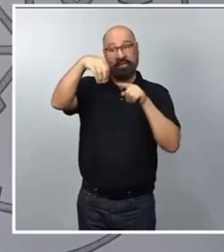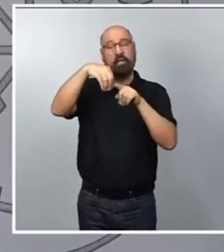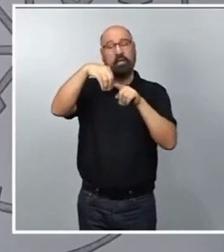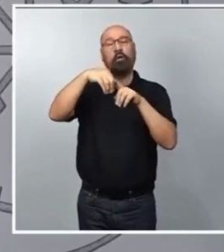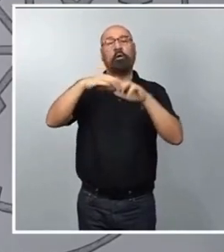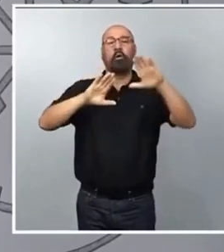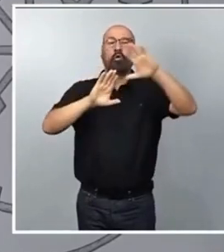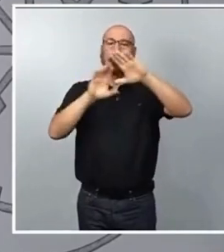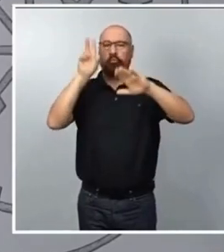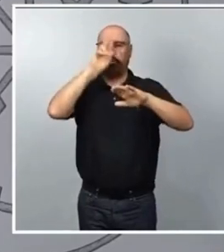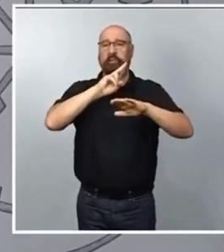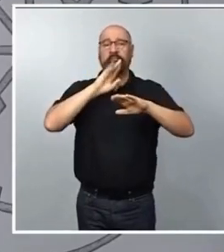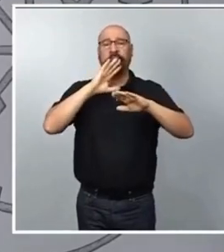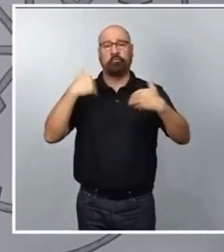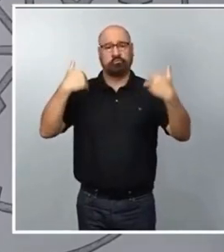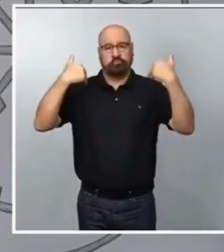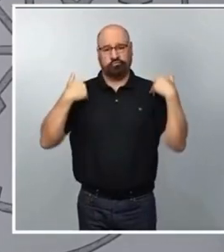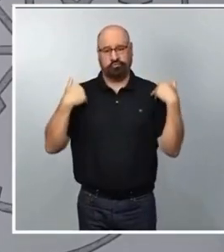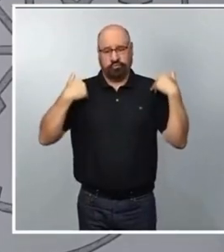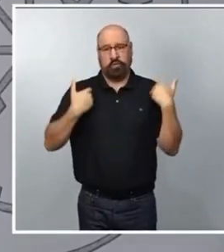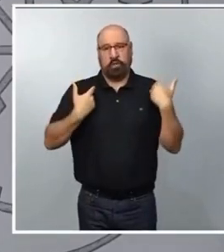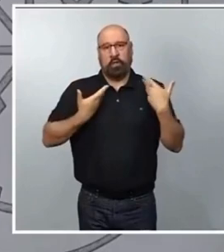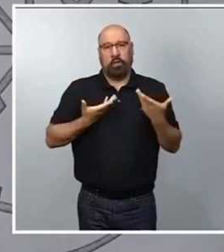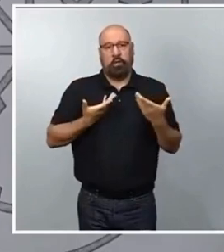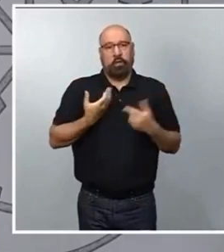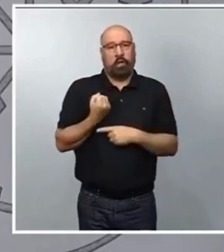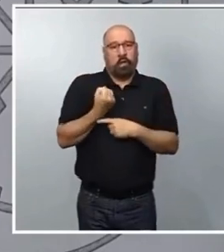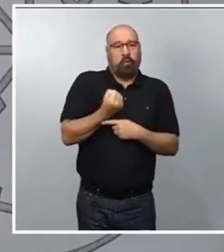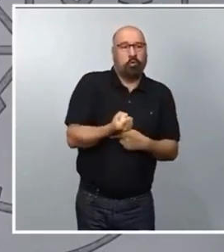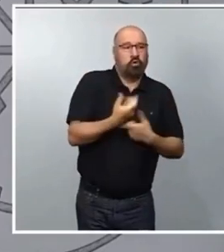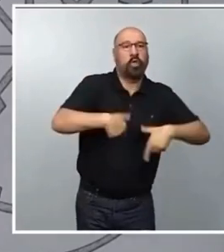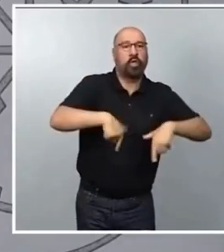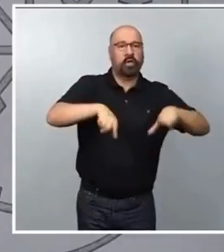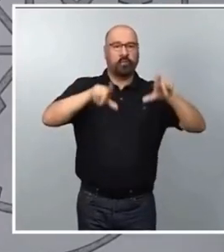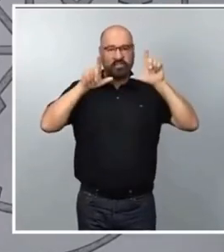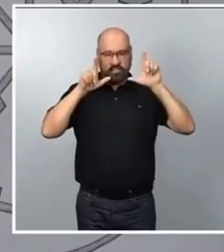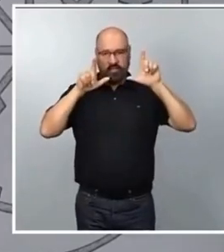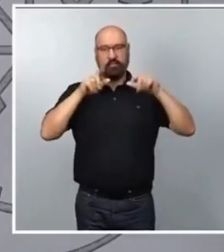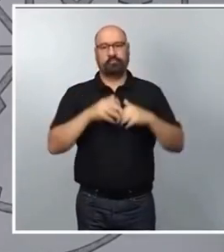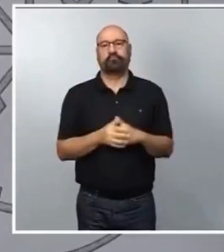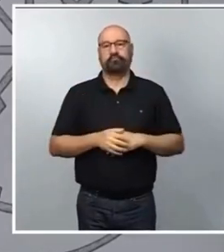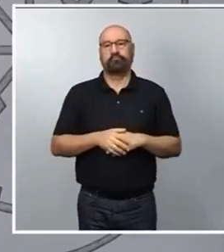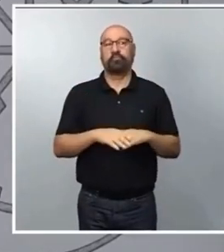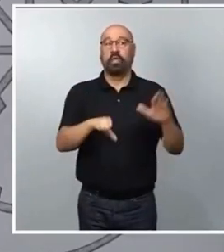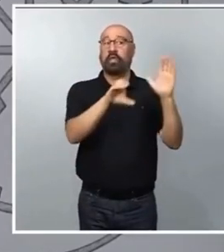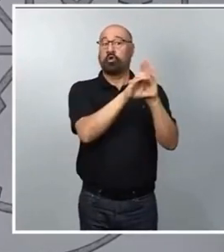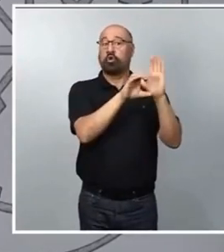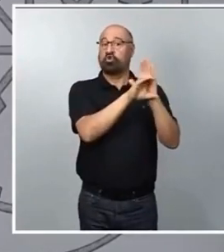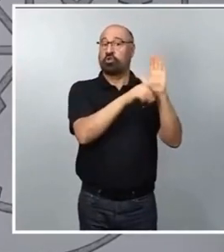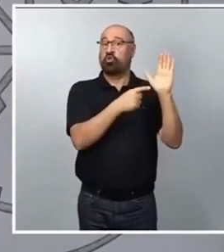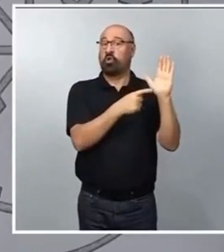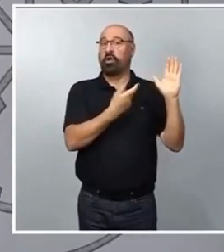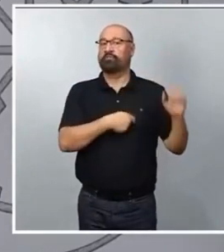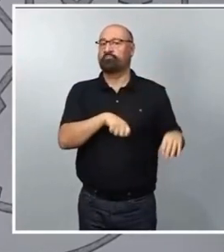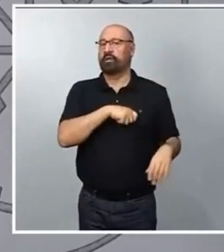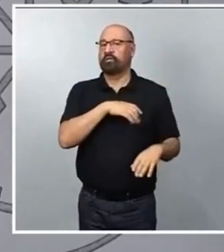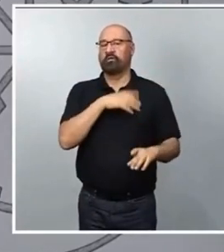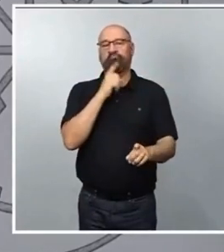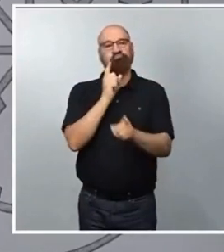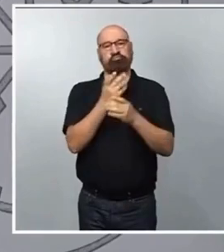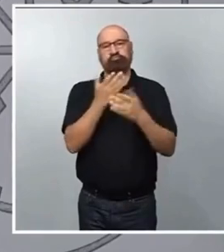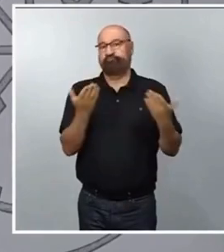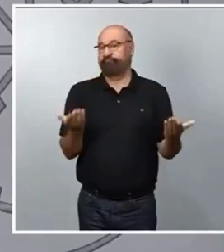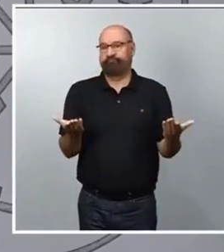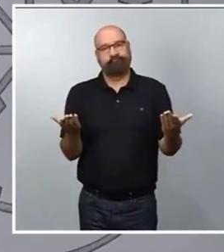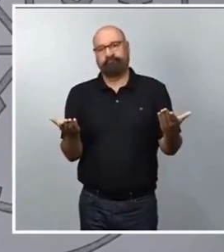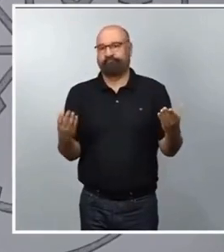medidas de apoyo e irrepresentatividad sobre esta agencia que pone en marcha. Las vulneraciones a la Constitución que observamos, en primer lugar, son de carácter